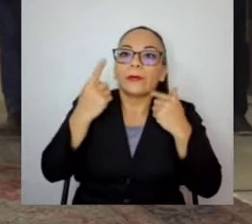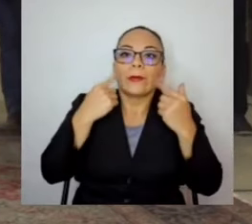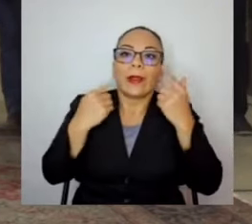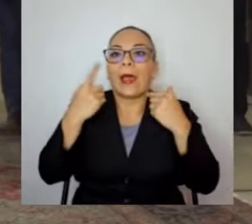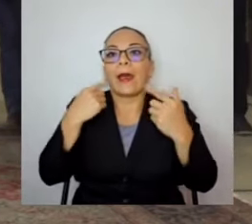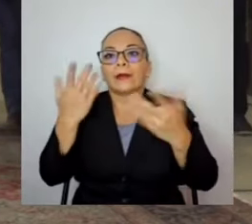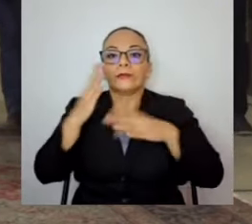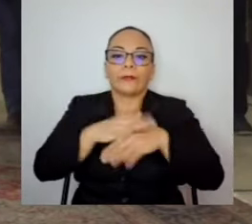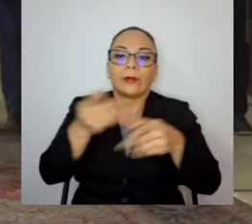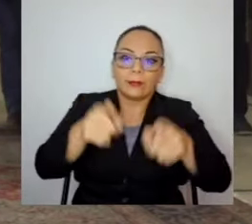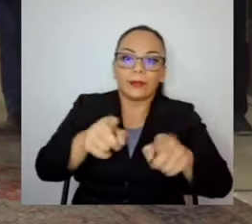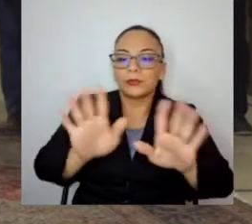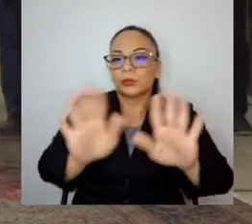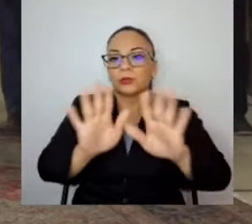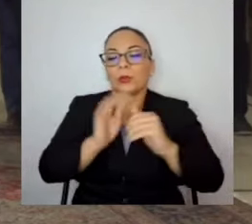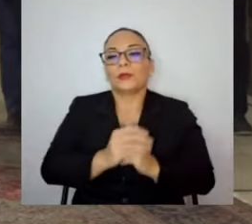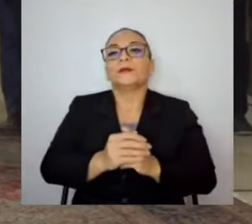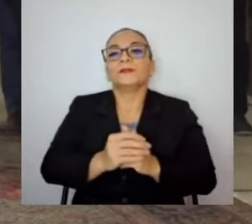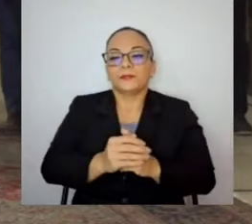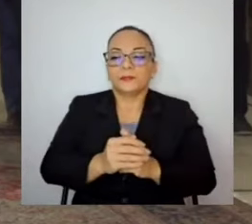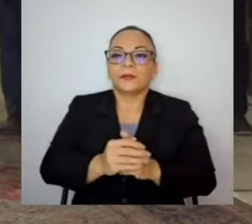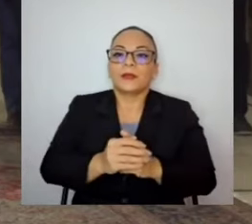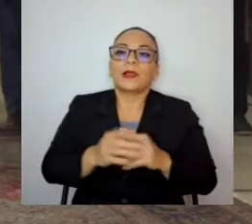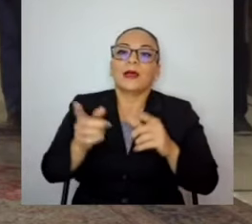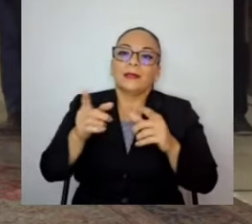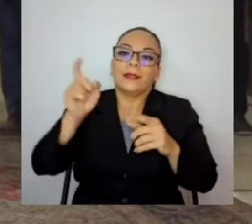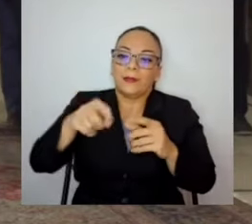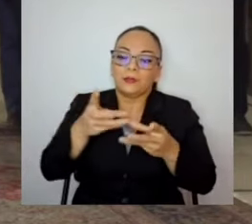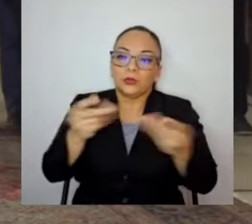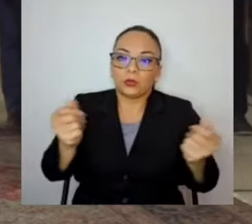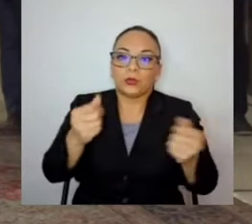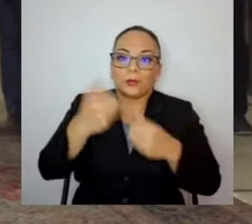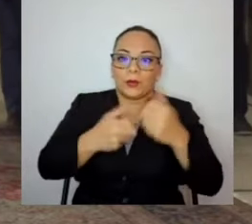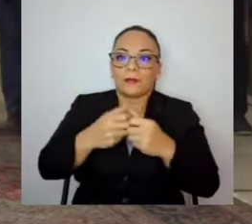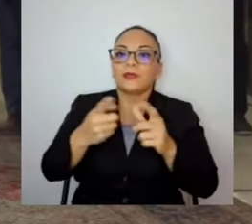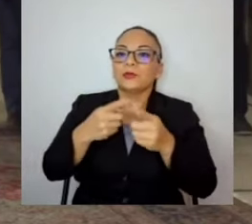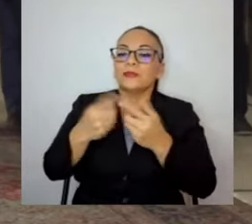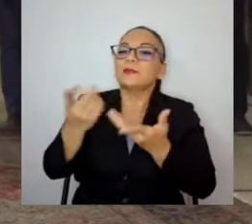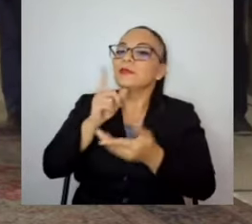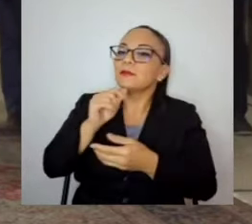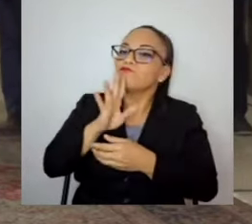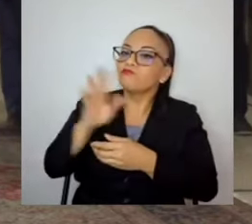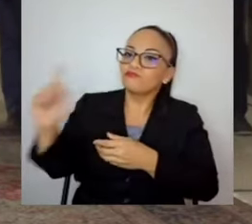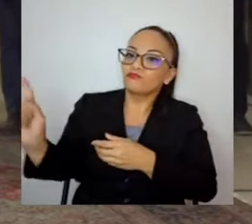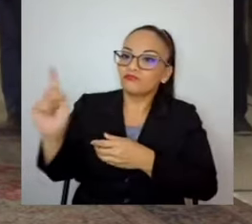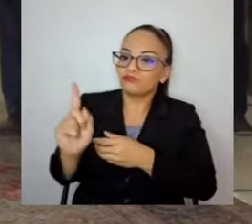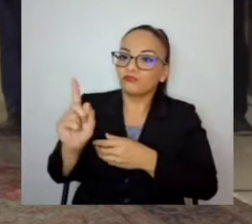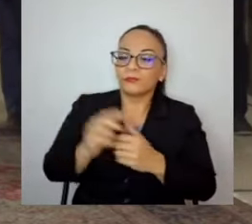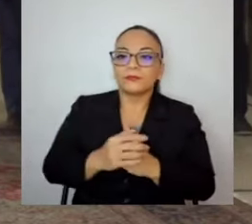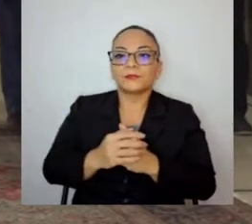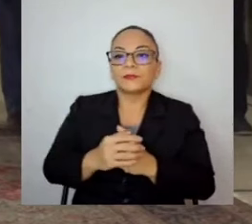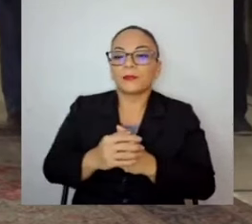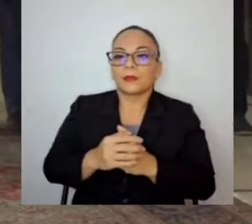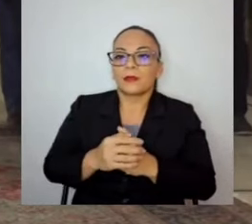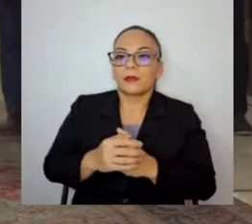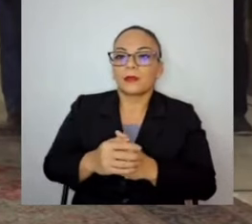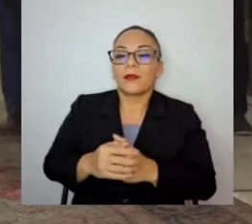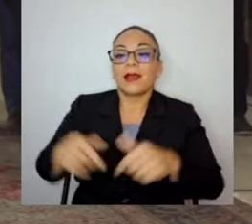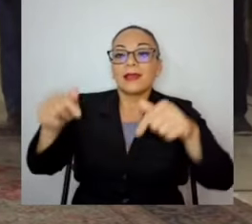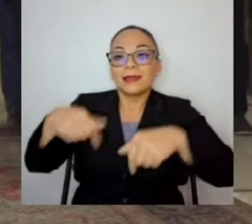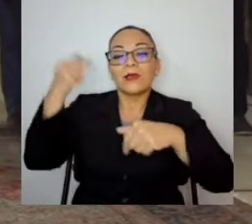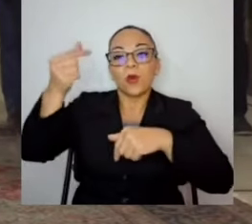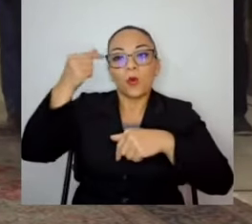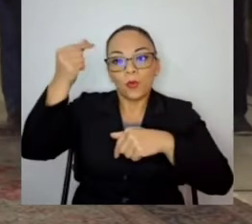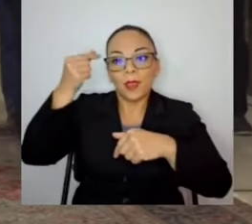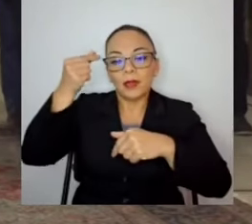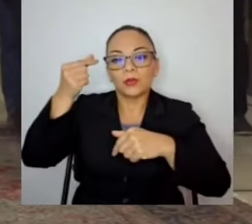el problema y para eso le voy a pasar la palabra, ¿quién es el que lo va a decir? El ministro de Comunicación, de las cosas que este gobierno de manera